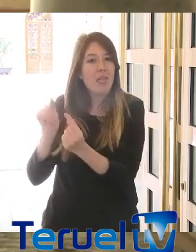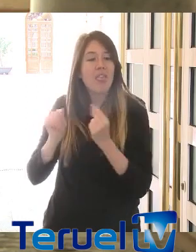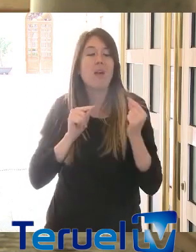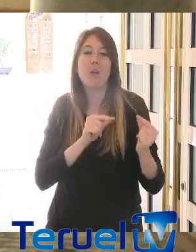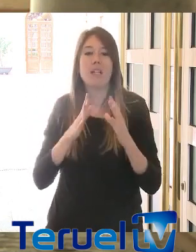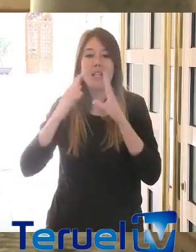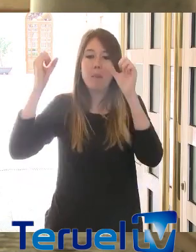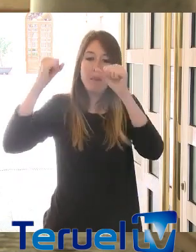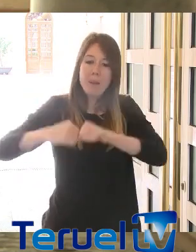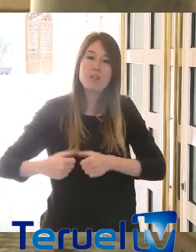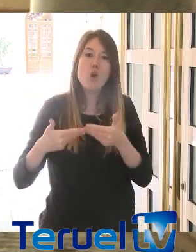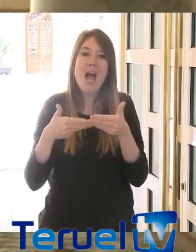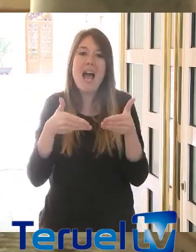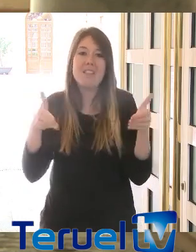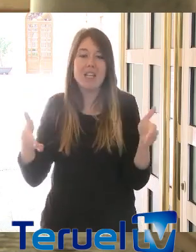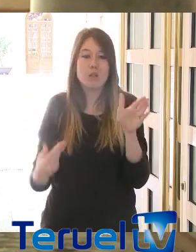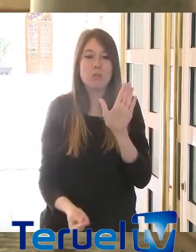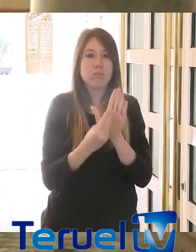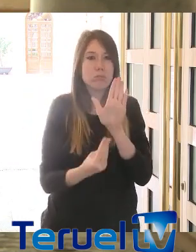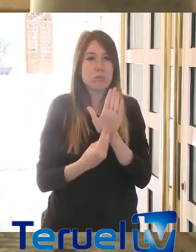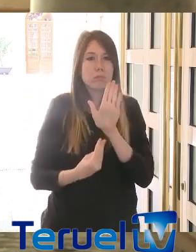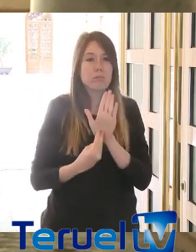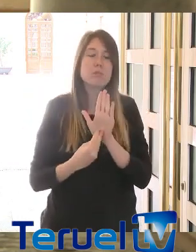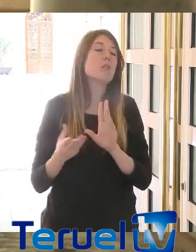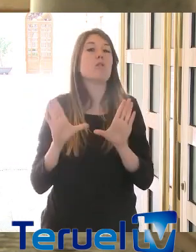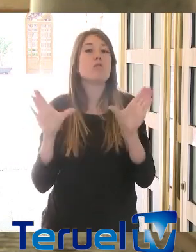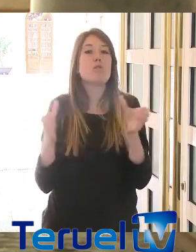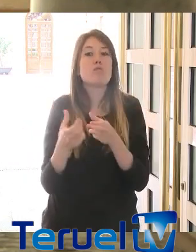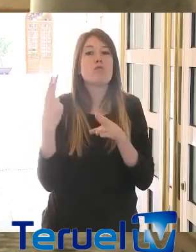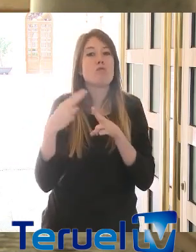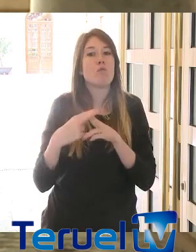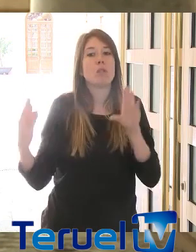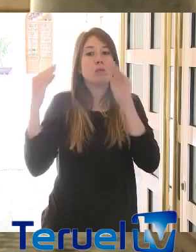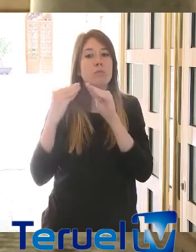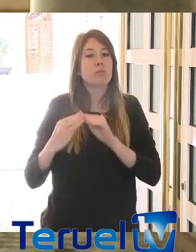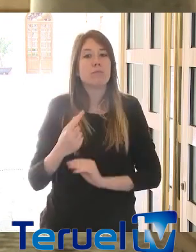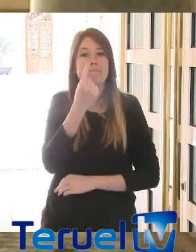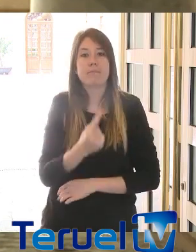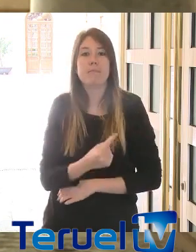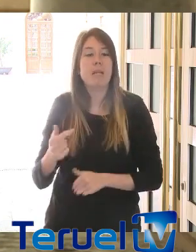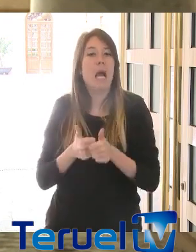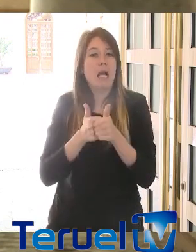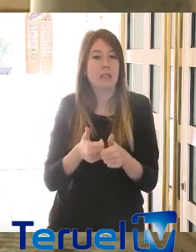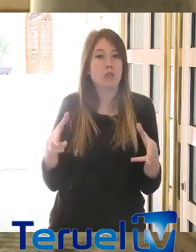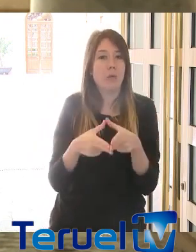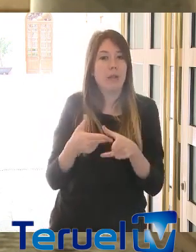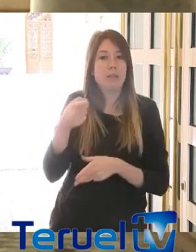lo más abierto posible con, ya digo, los partidos políticos y lo que es el diálogo social con los agentes sociales.